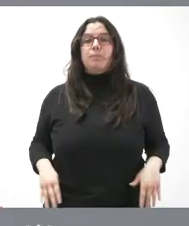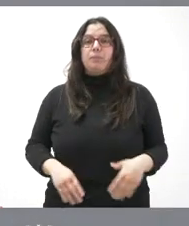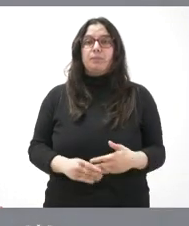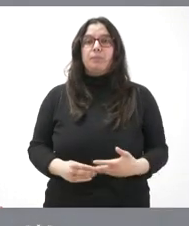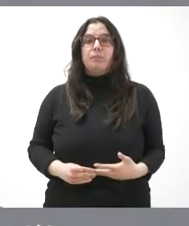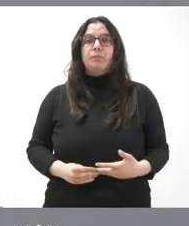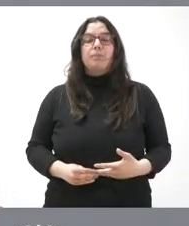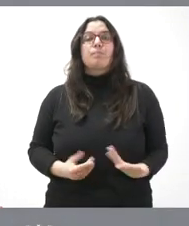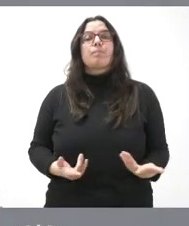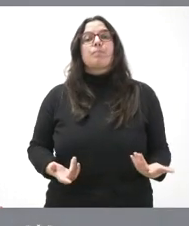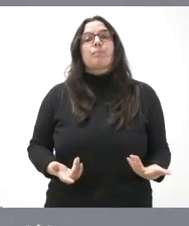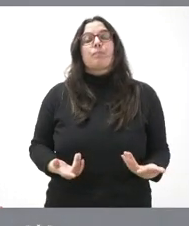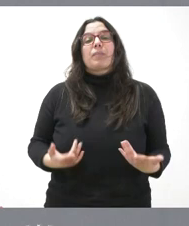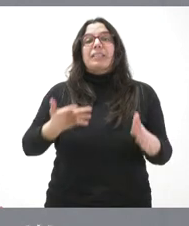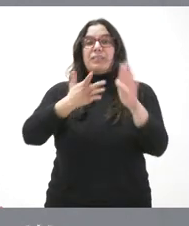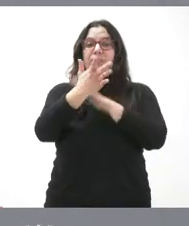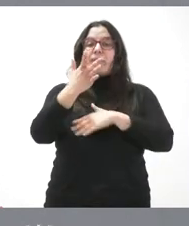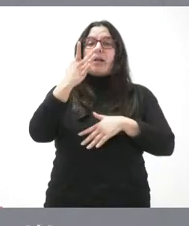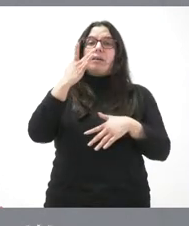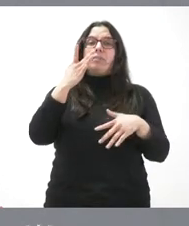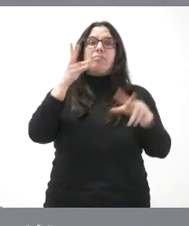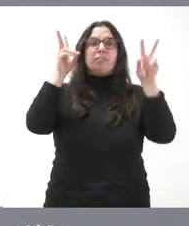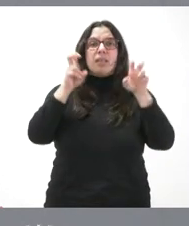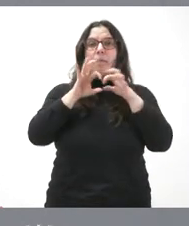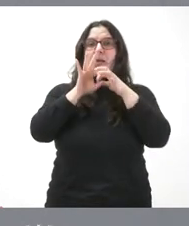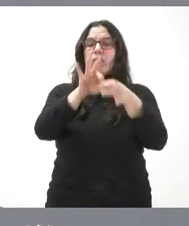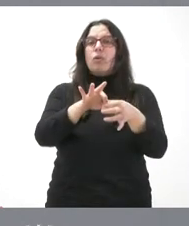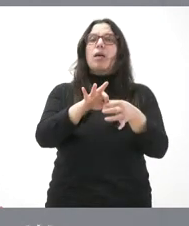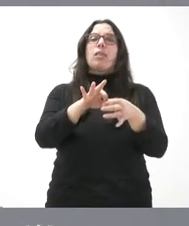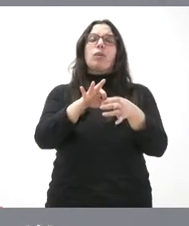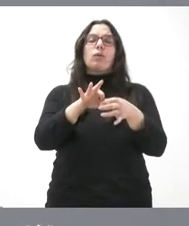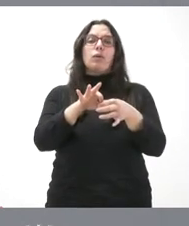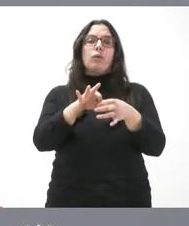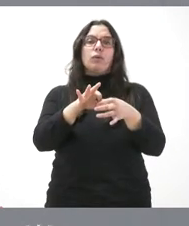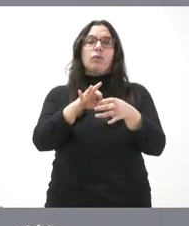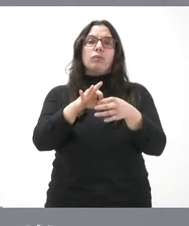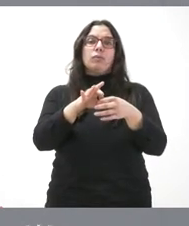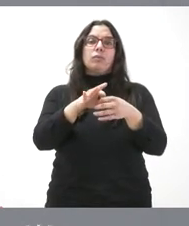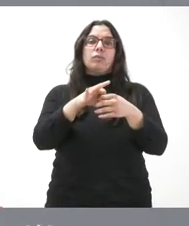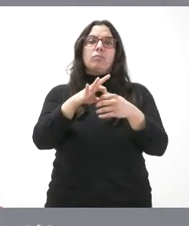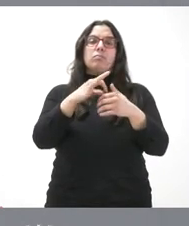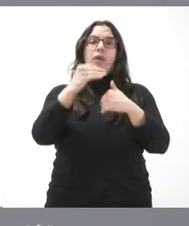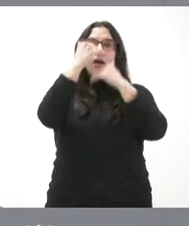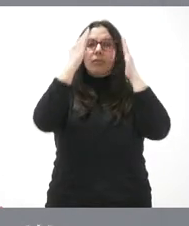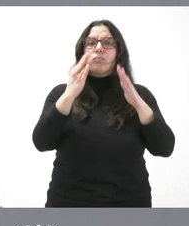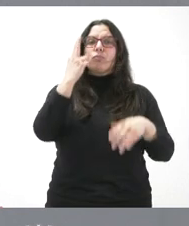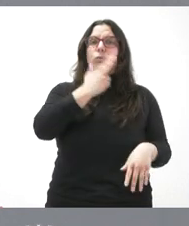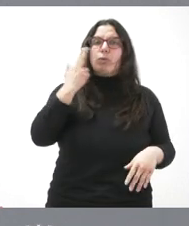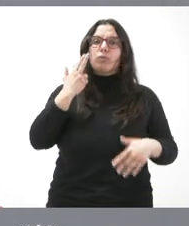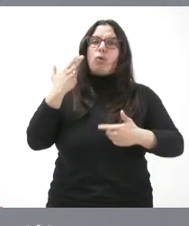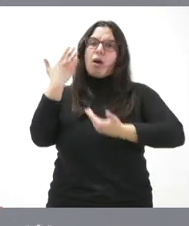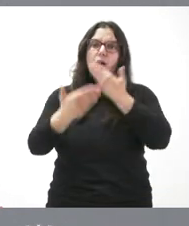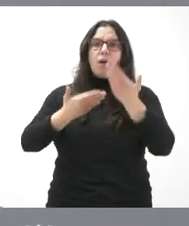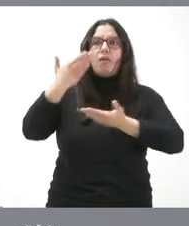Se profundiza de esta forma en todo lo que tiene que ver con abordar el compromiso de ir avanzando